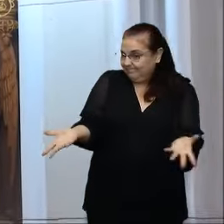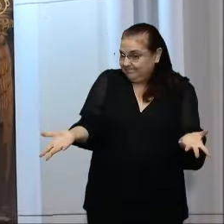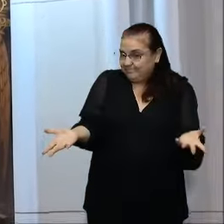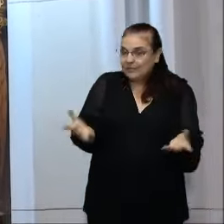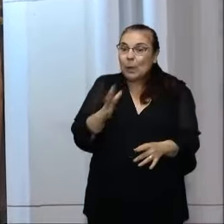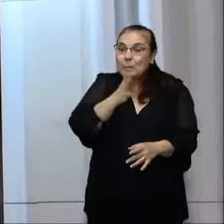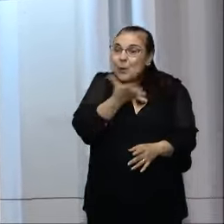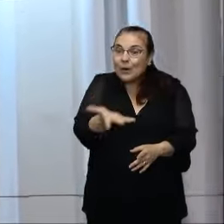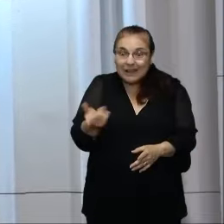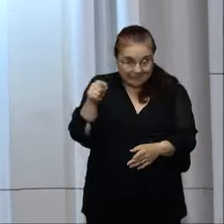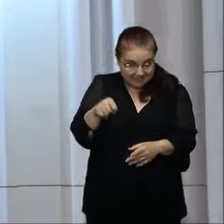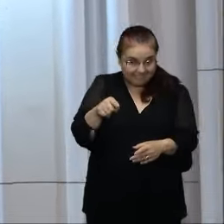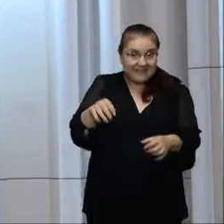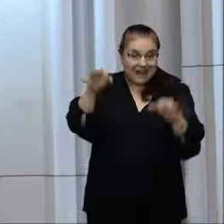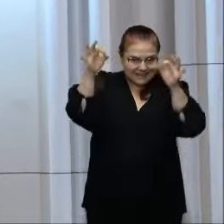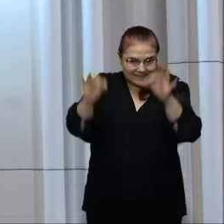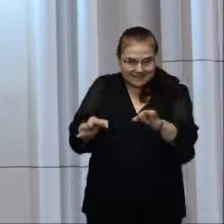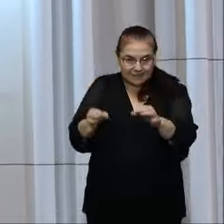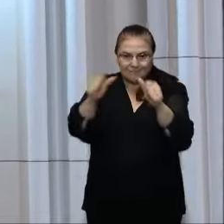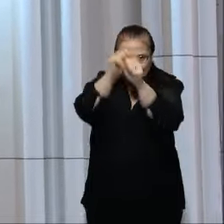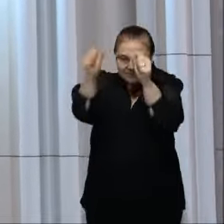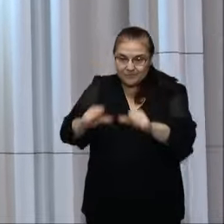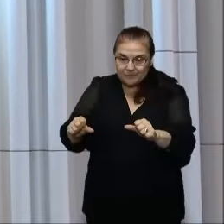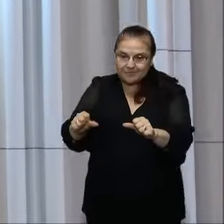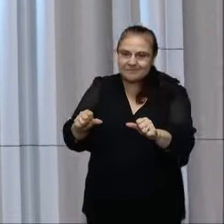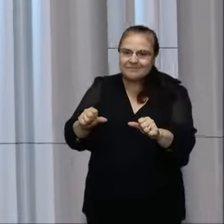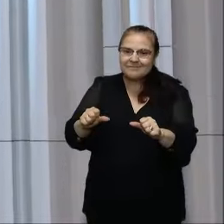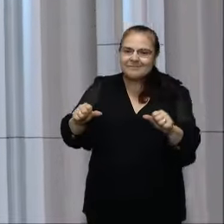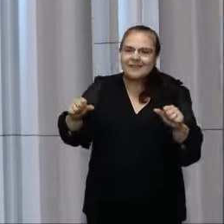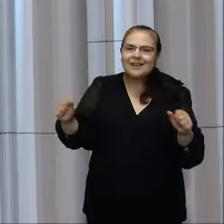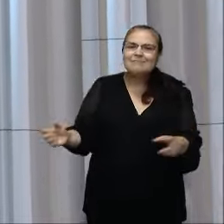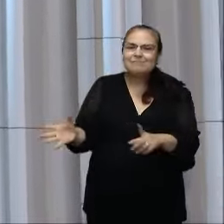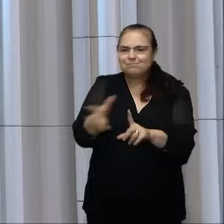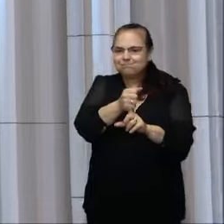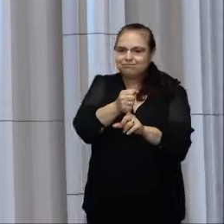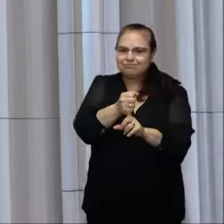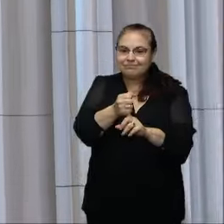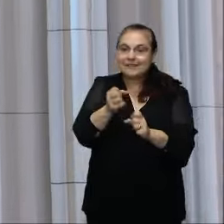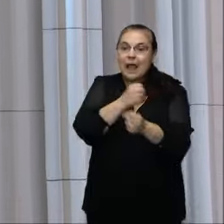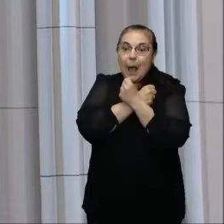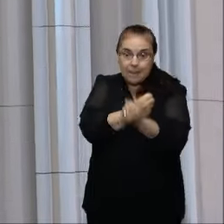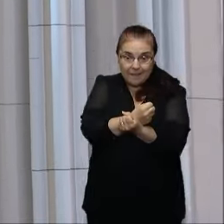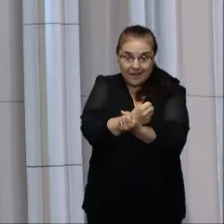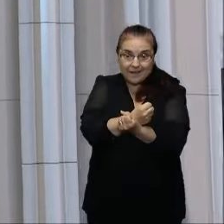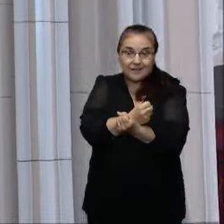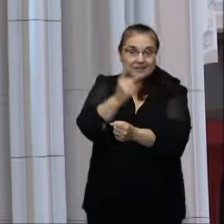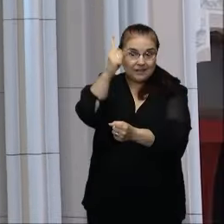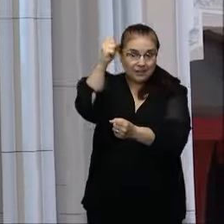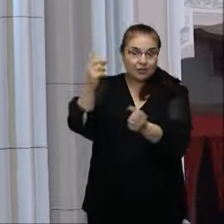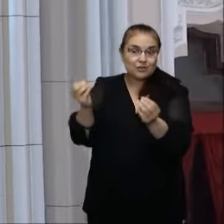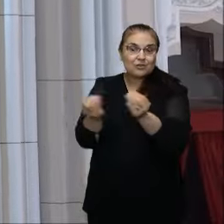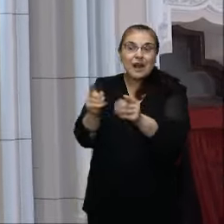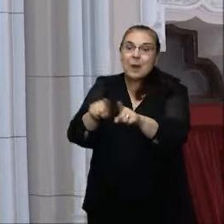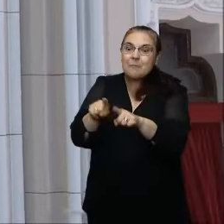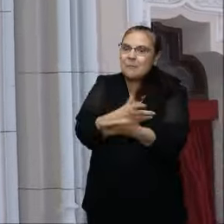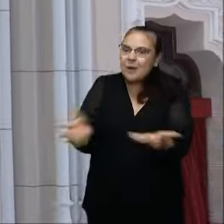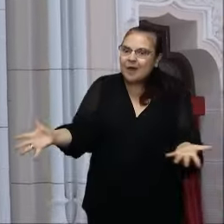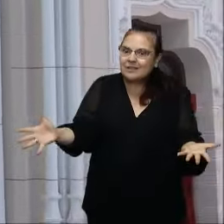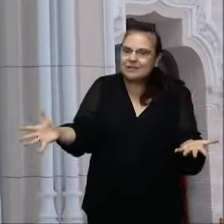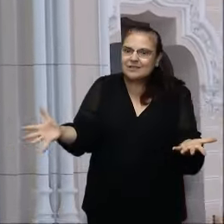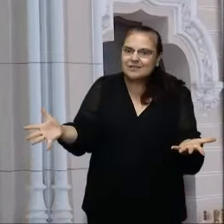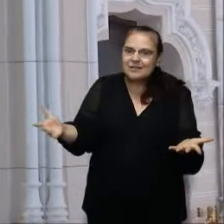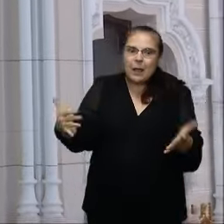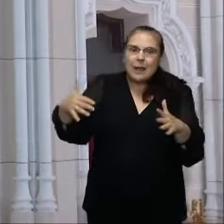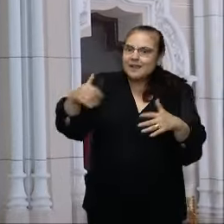Porque de esa forma lograremos amar a Dios en nuestros hermanos, claro, seguros de que eso vale más que mil